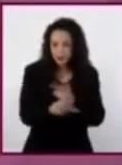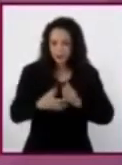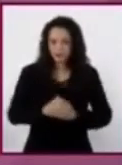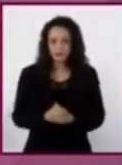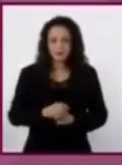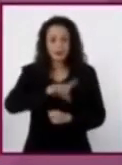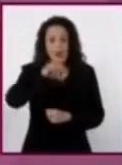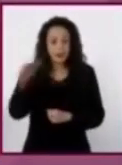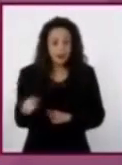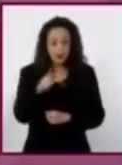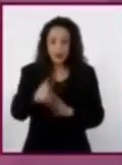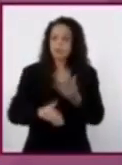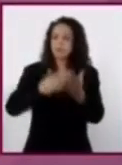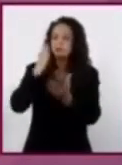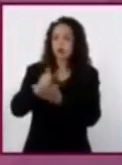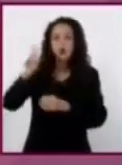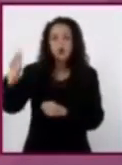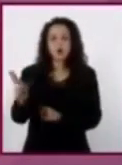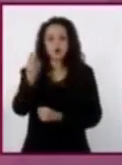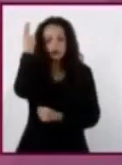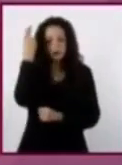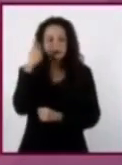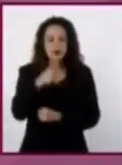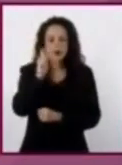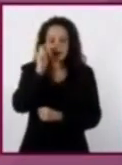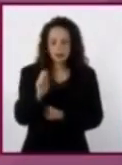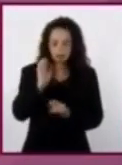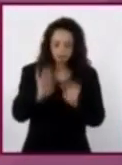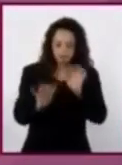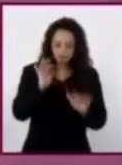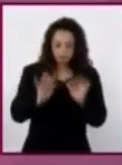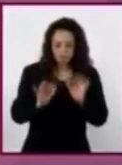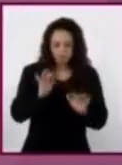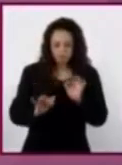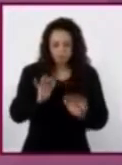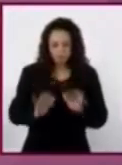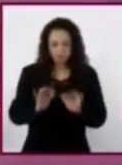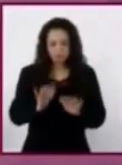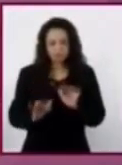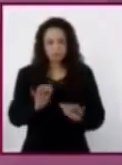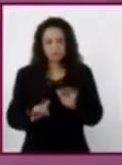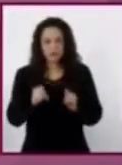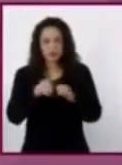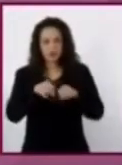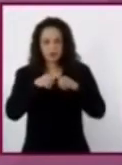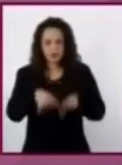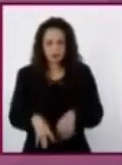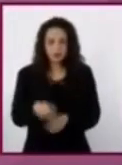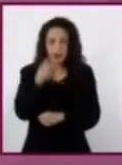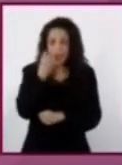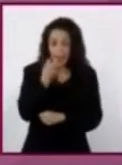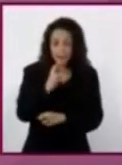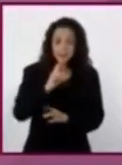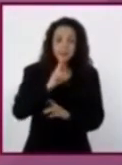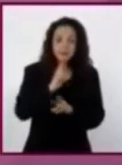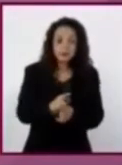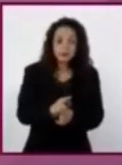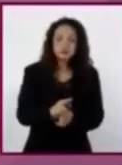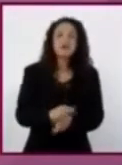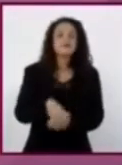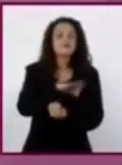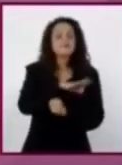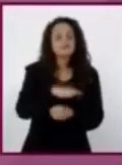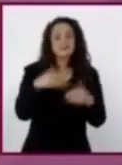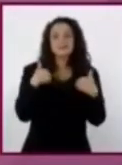cubículo en la universidad, donde analizaba e interpretaba los datos obtenidos. Y a partir de sus resultados, lograba entender,